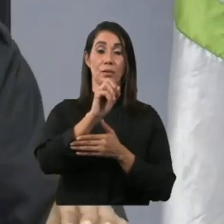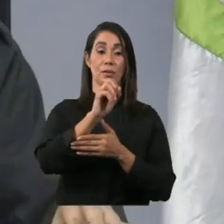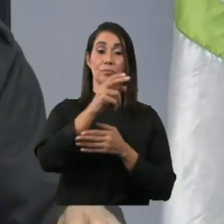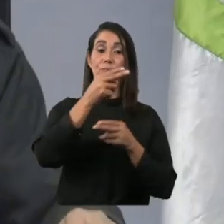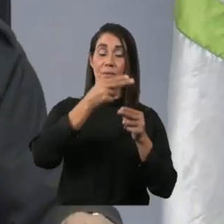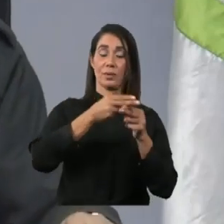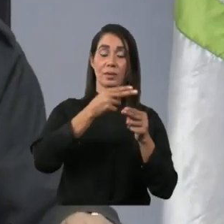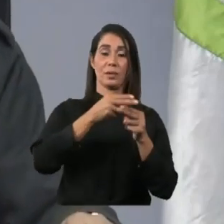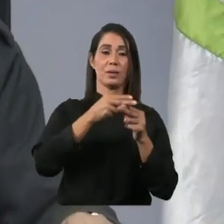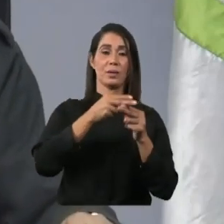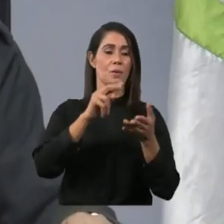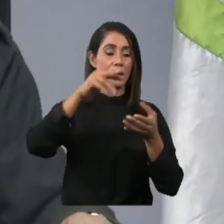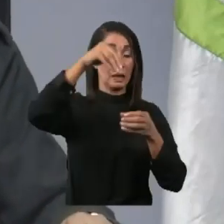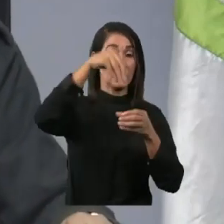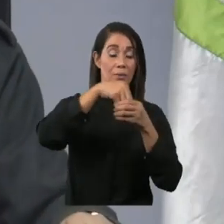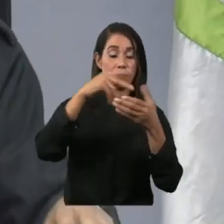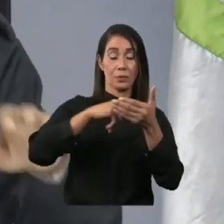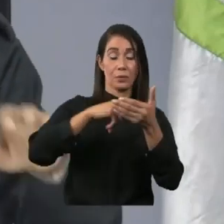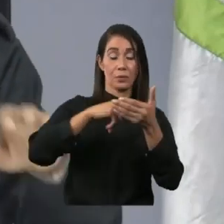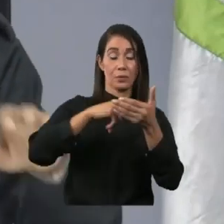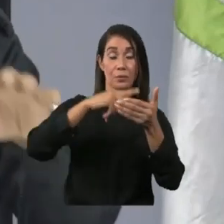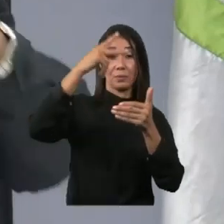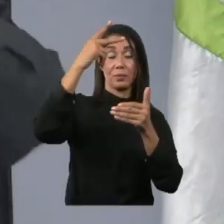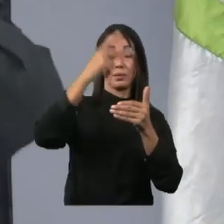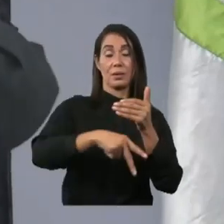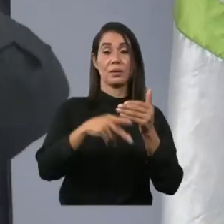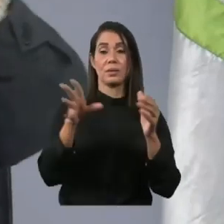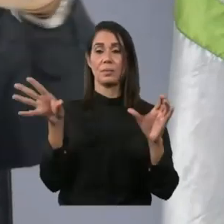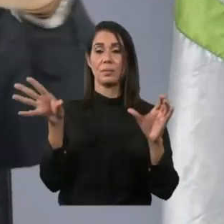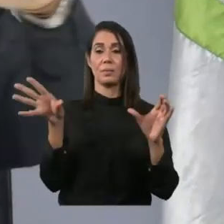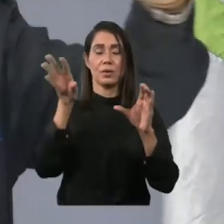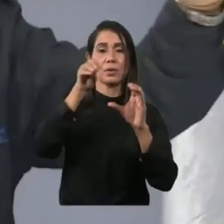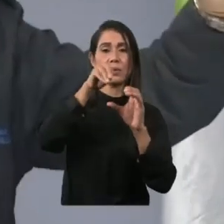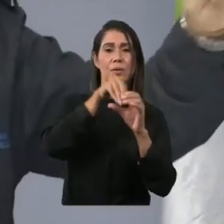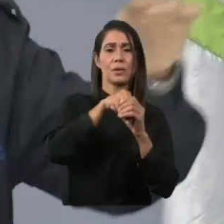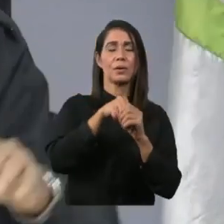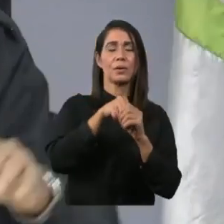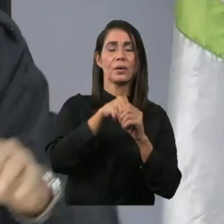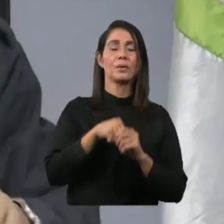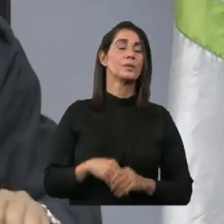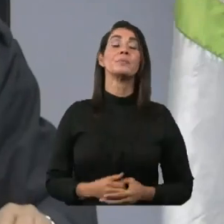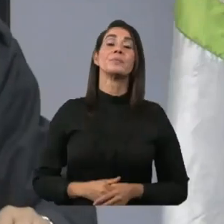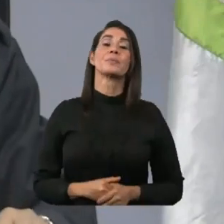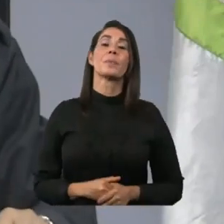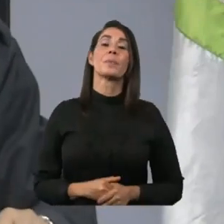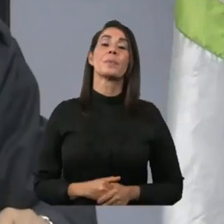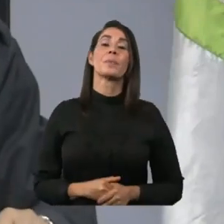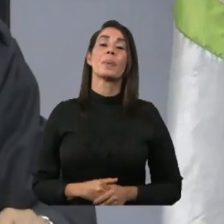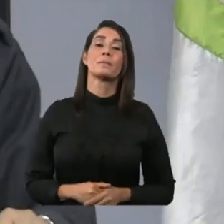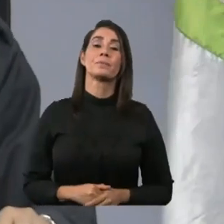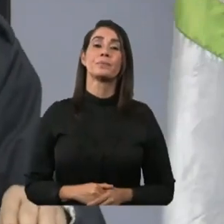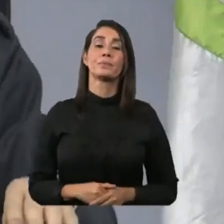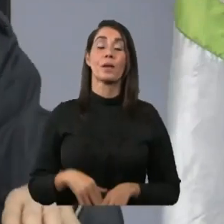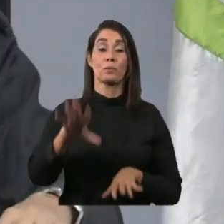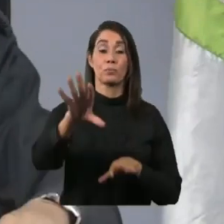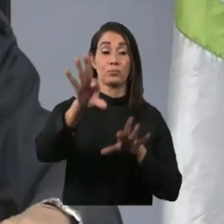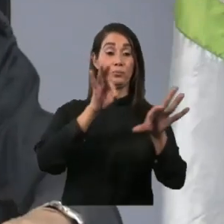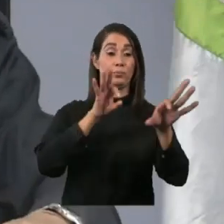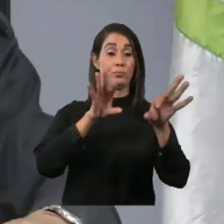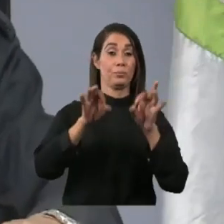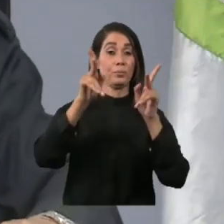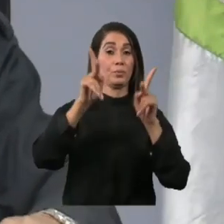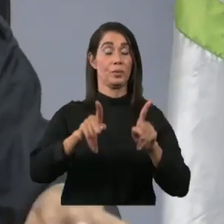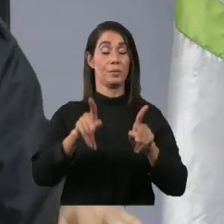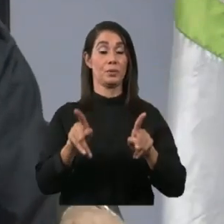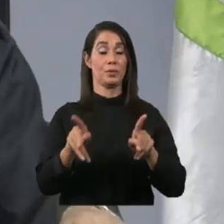implicó la intervención de toda una serie de personas de la comunidad y que